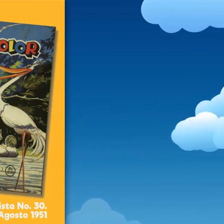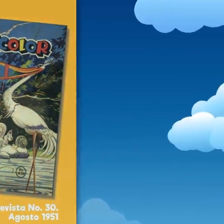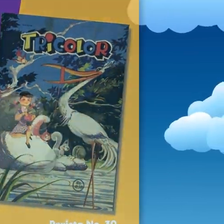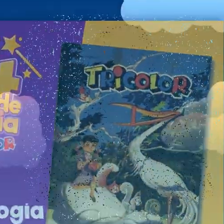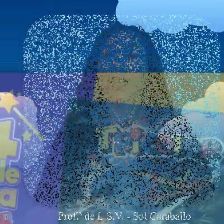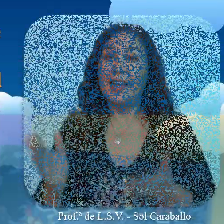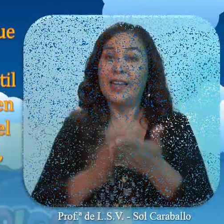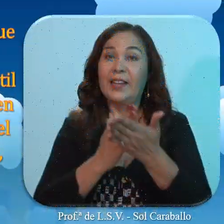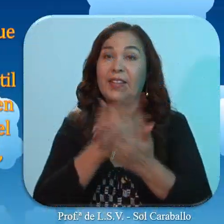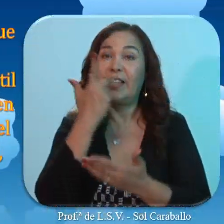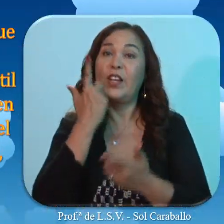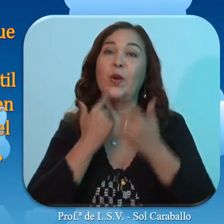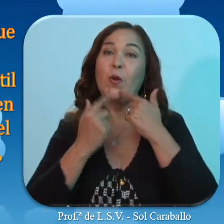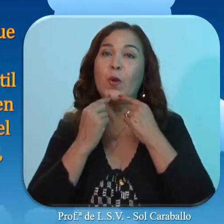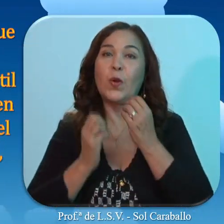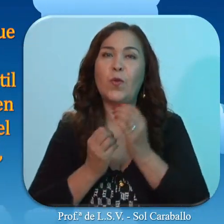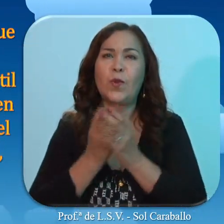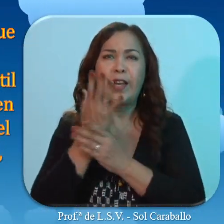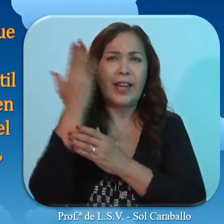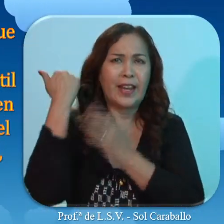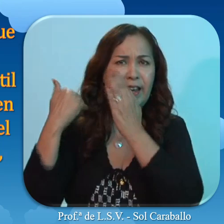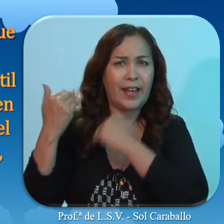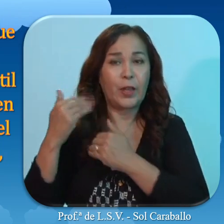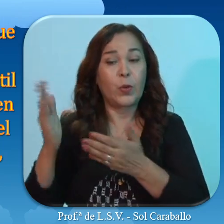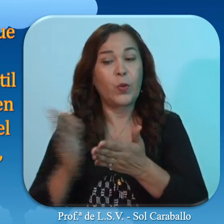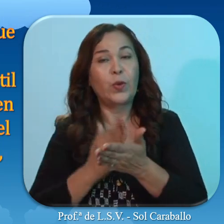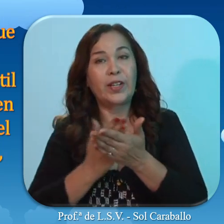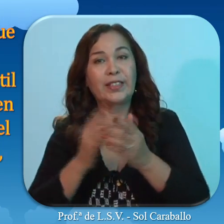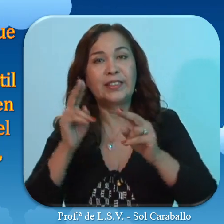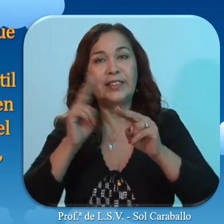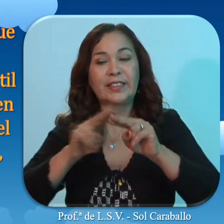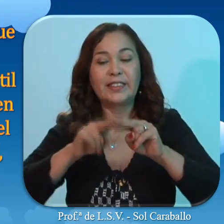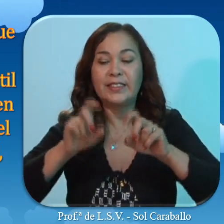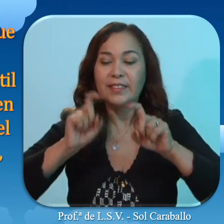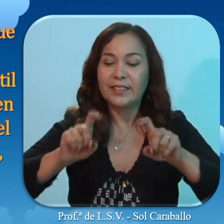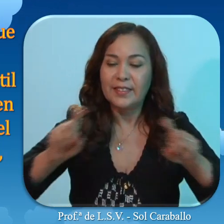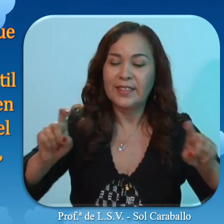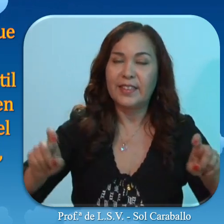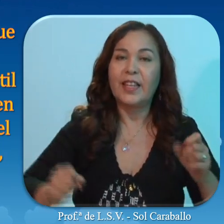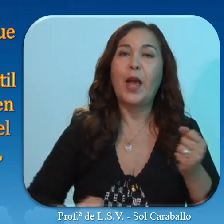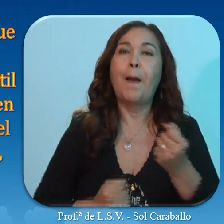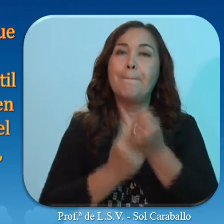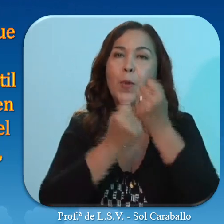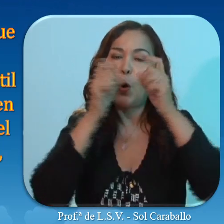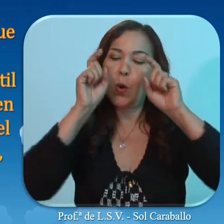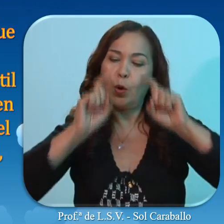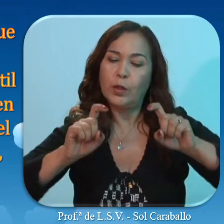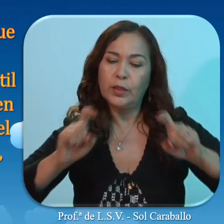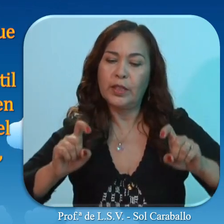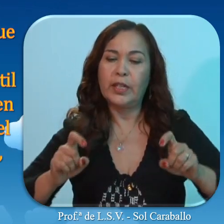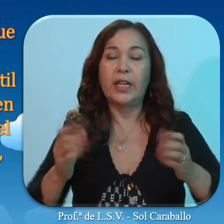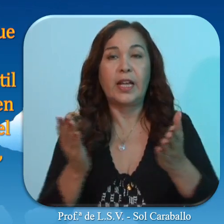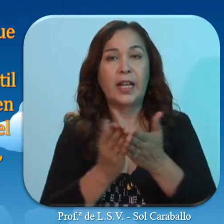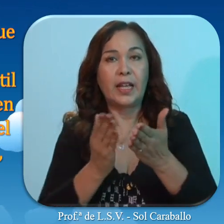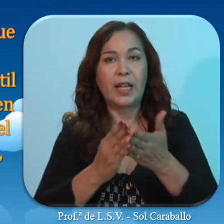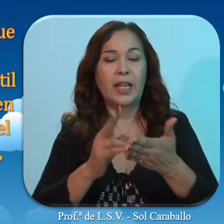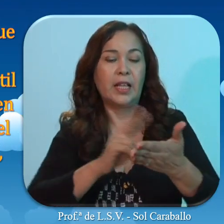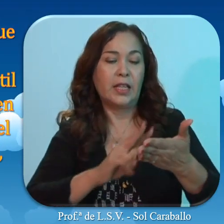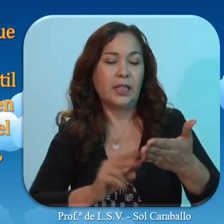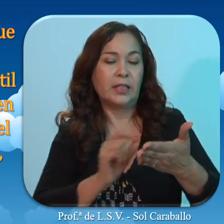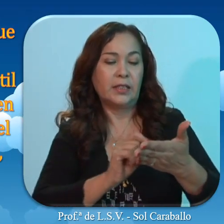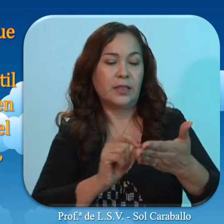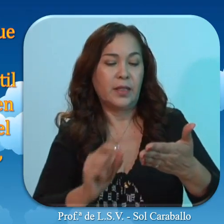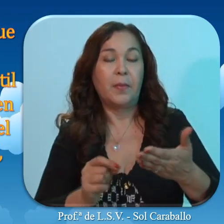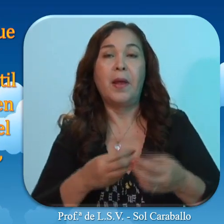La revista Tricolor fue creada como una revista escolar infantil de apoyo didáctico en aula y